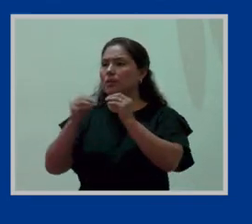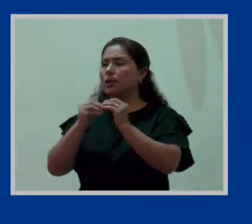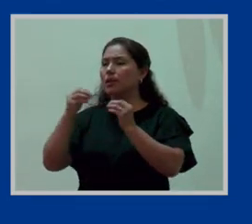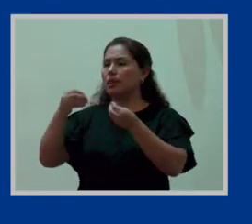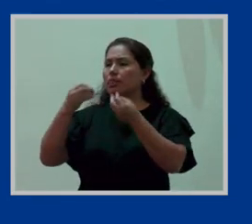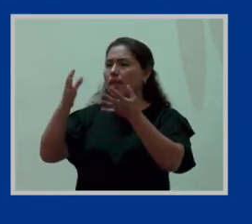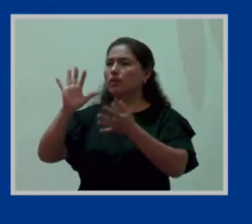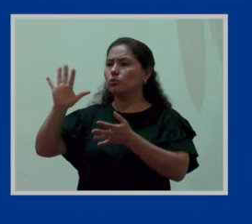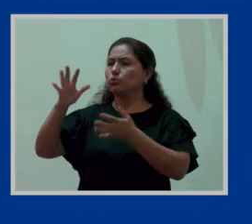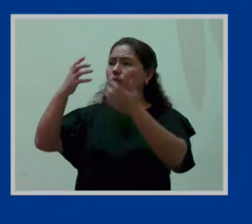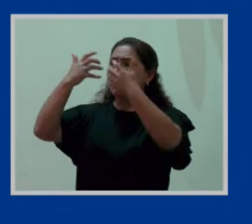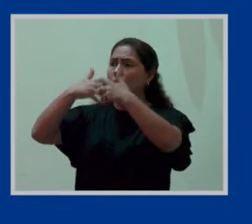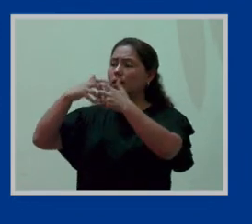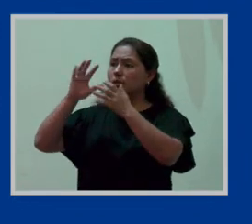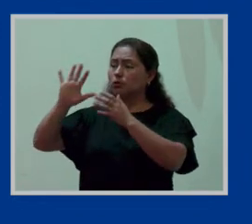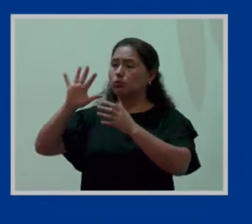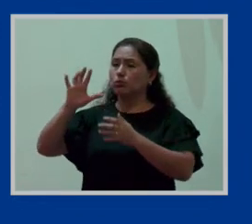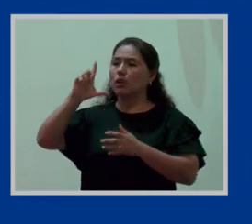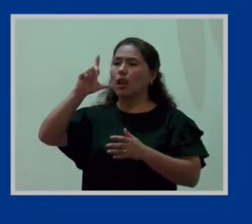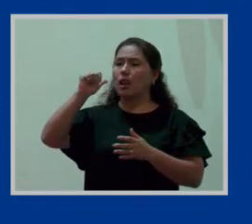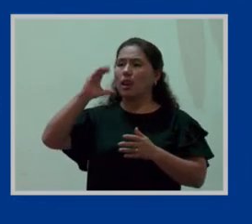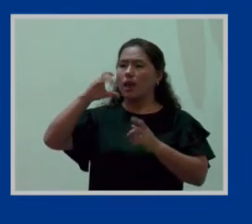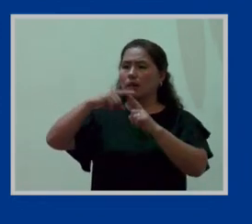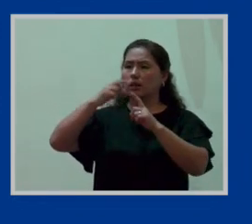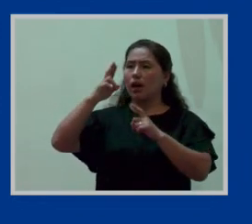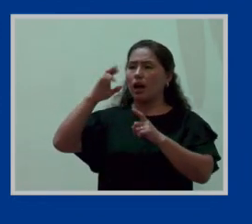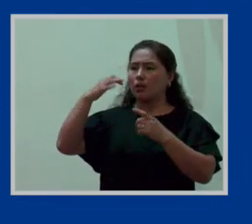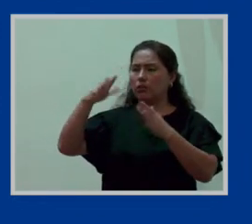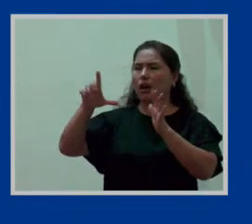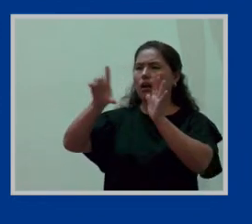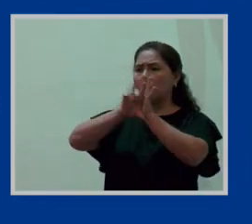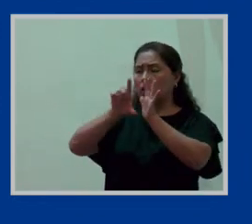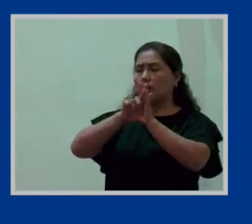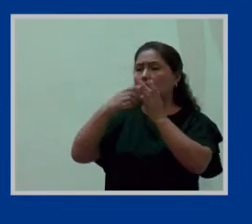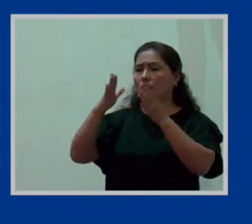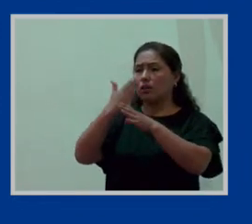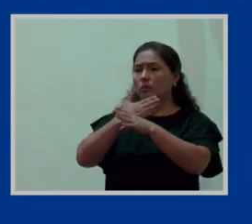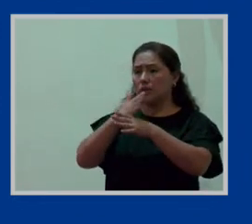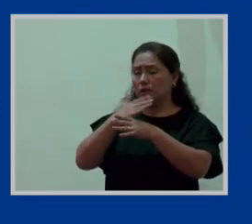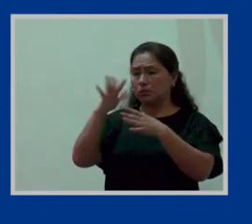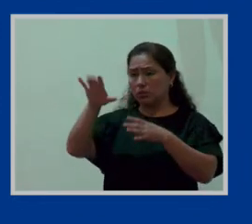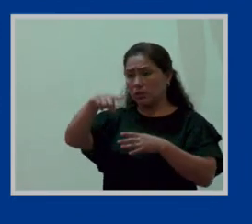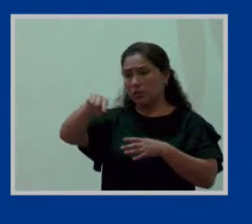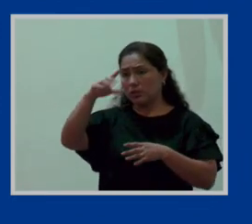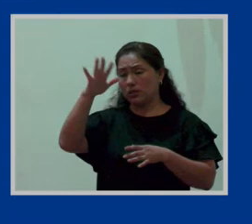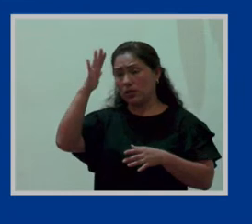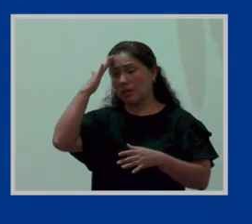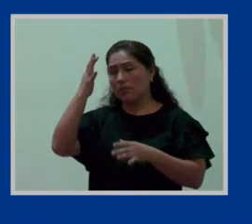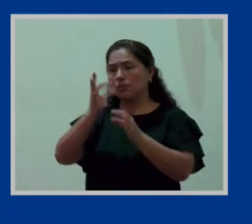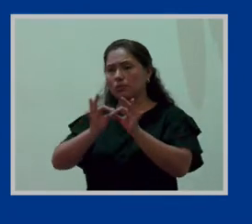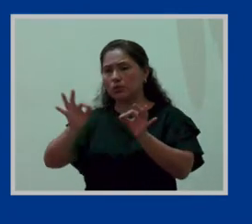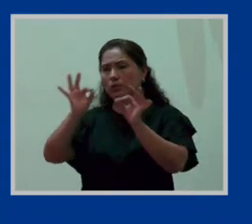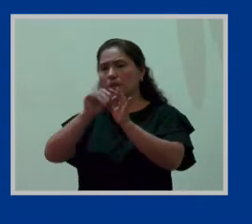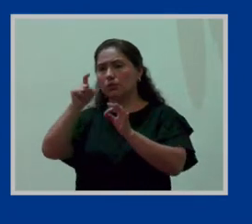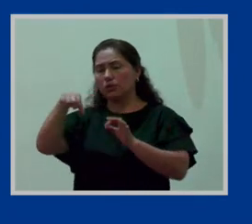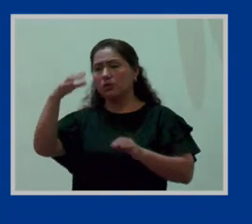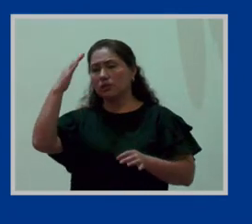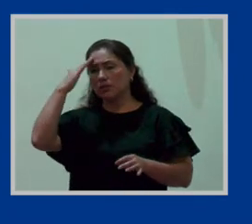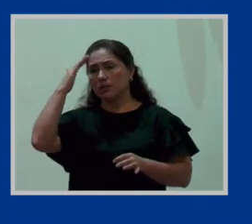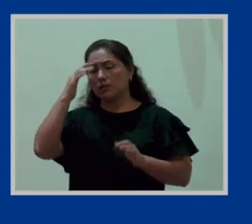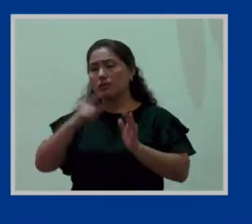su empresa más allá del decreto supremo y la ley que hemos compartido rápidamente es importante que lo reflejen también